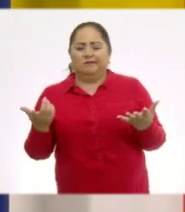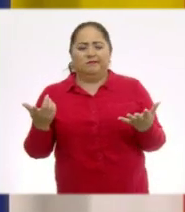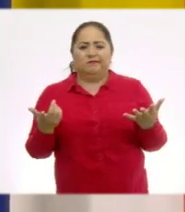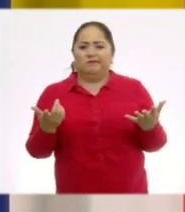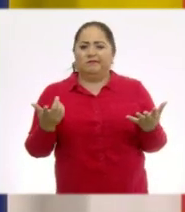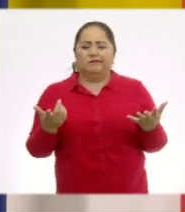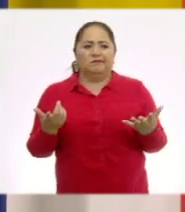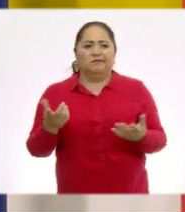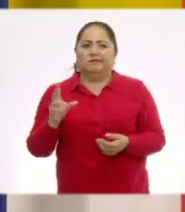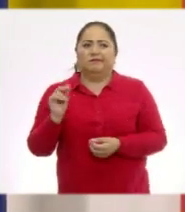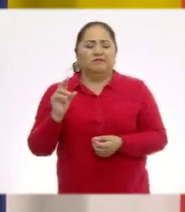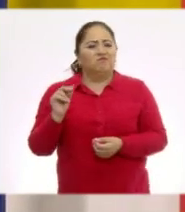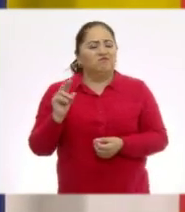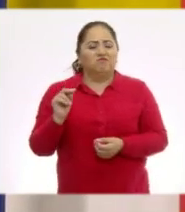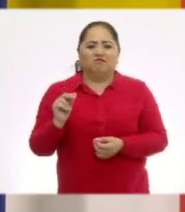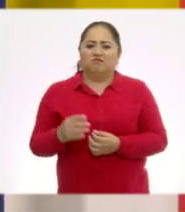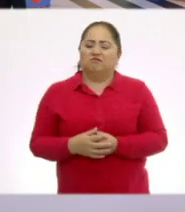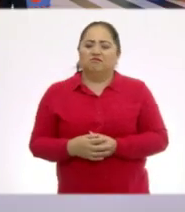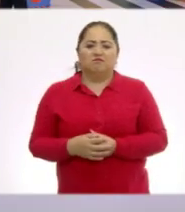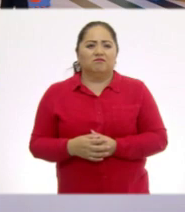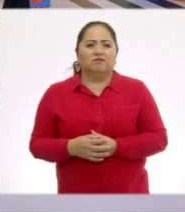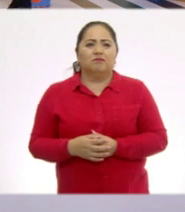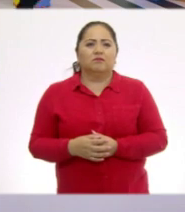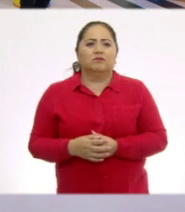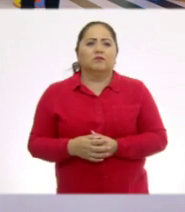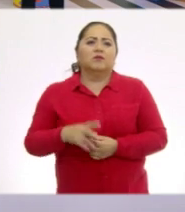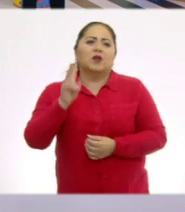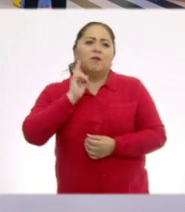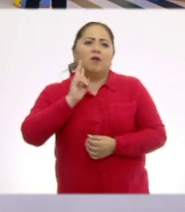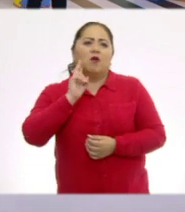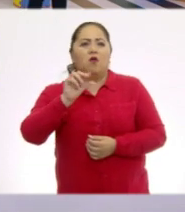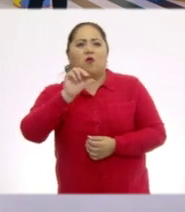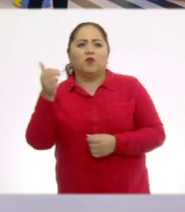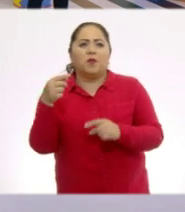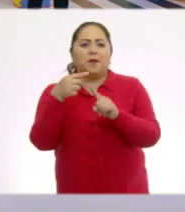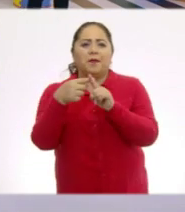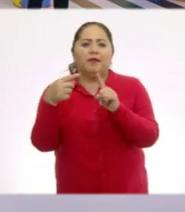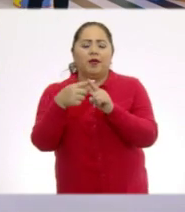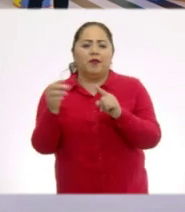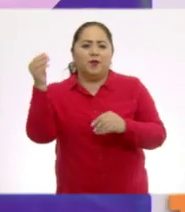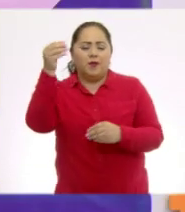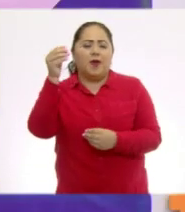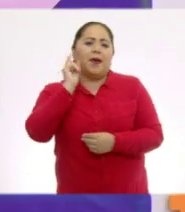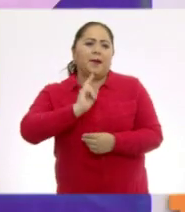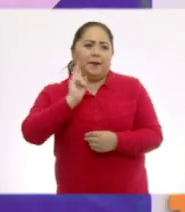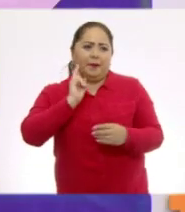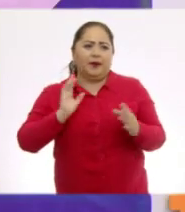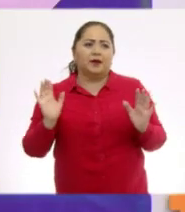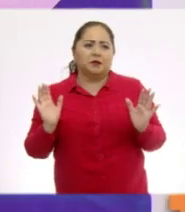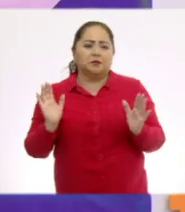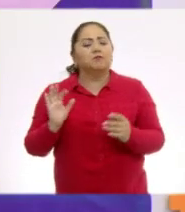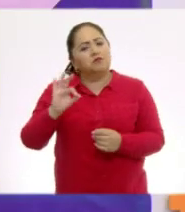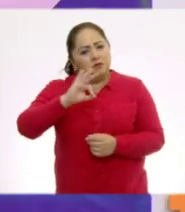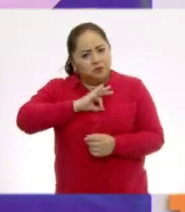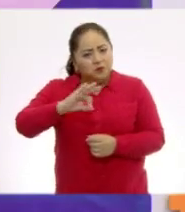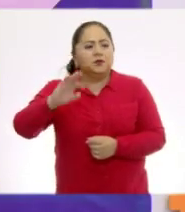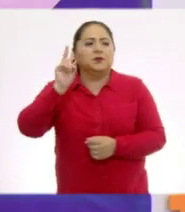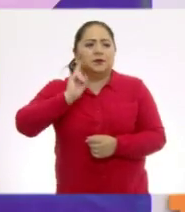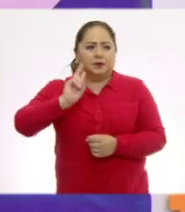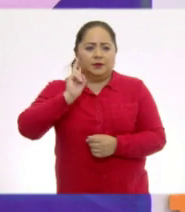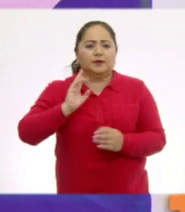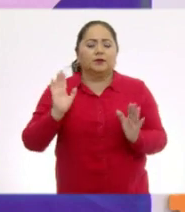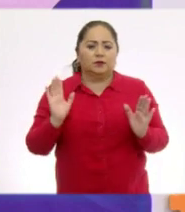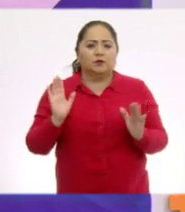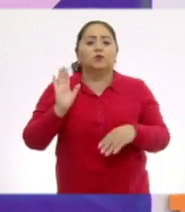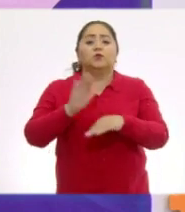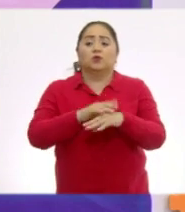no, ¿verdad? Oiga, maestra Angie, ¿y si probamos con el triángulo mediano? A ver. Yo creo que podríamos probar con el triángulo